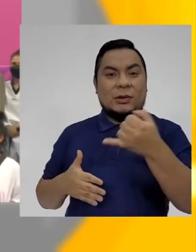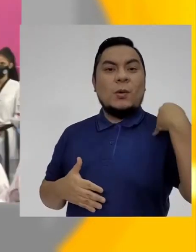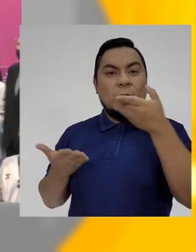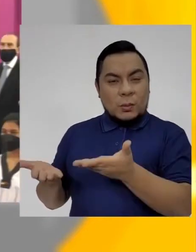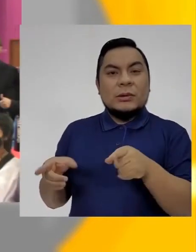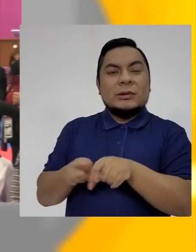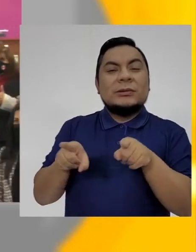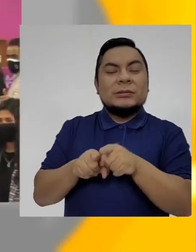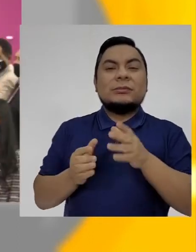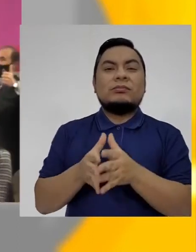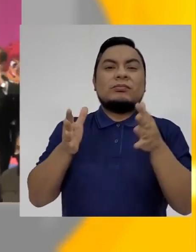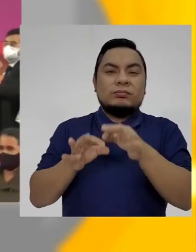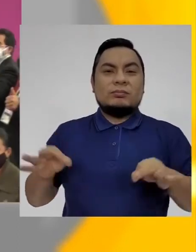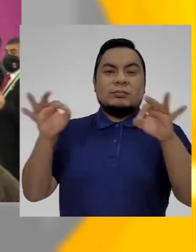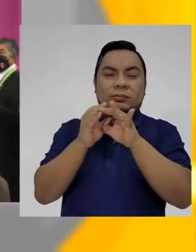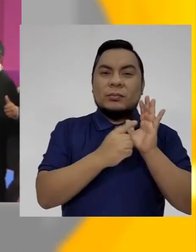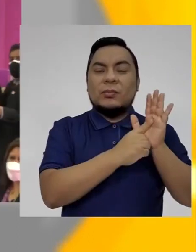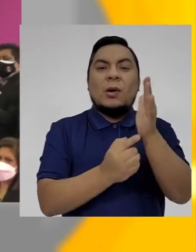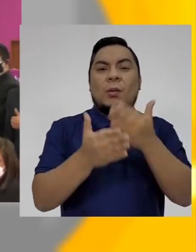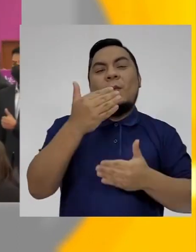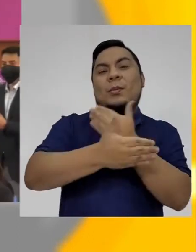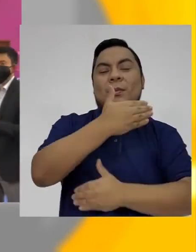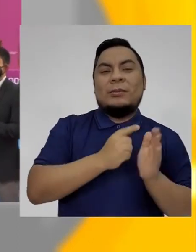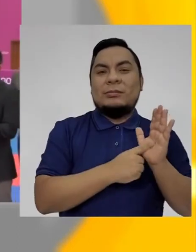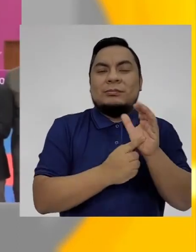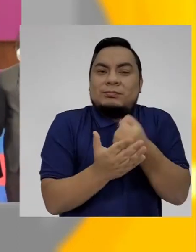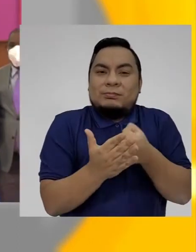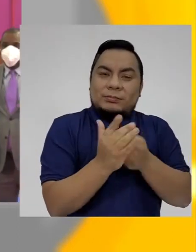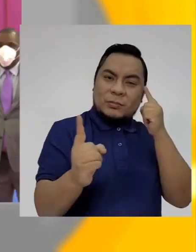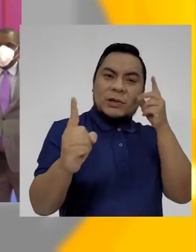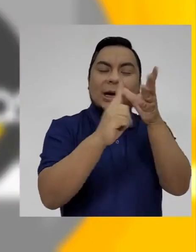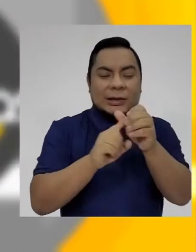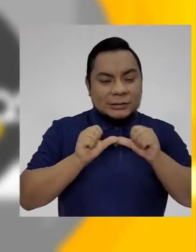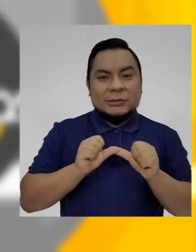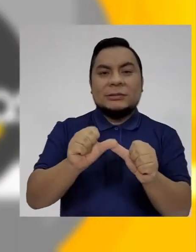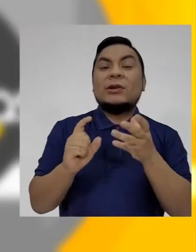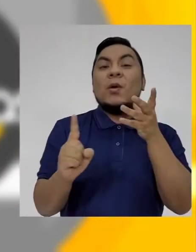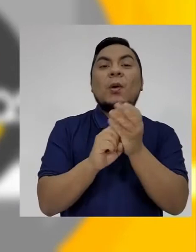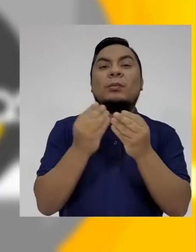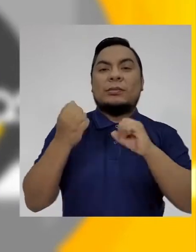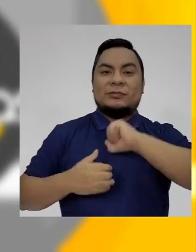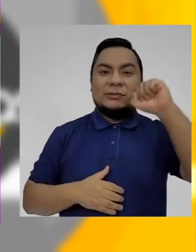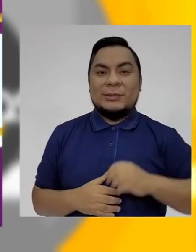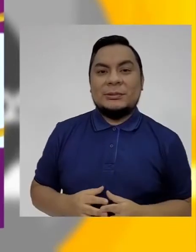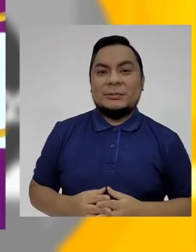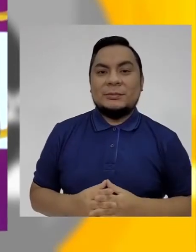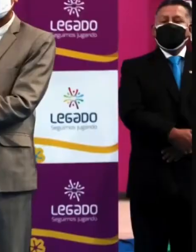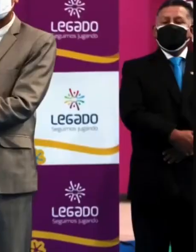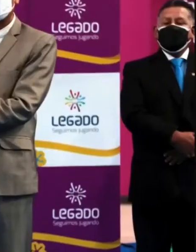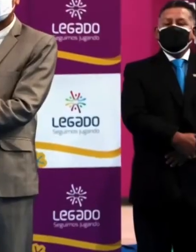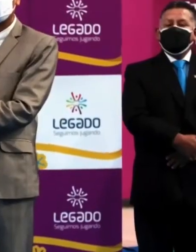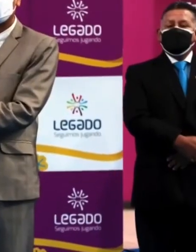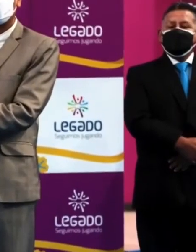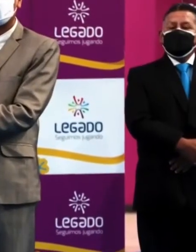jóvenes con un futuro brillante en el deporte paralímpico prestos a seguir logrando triunfos